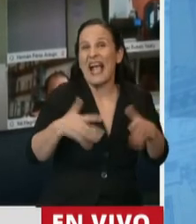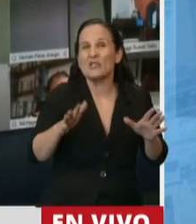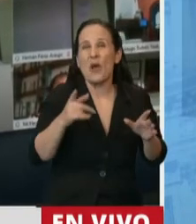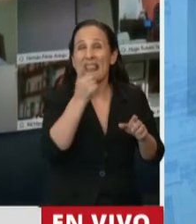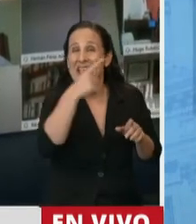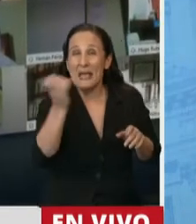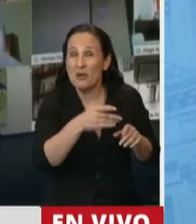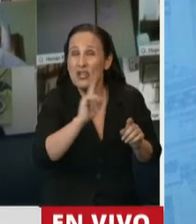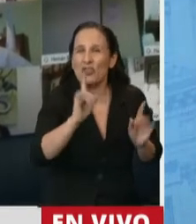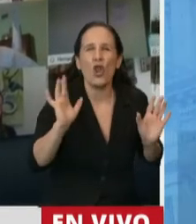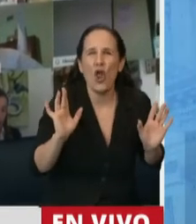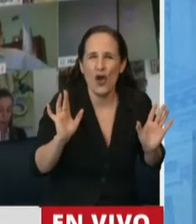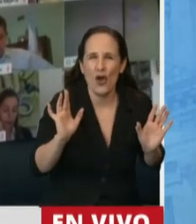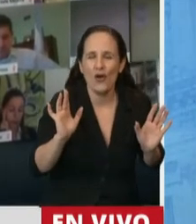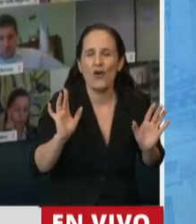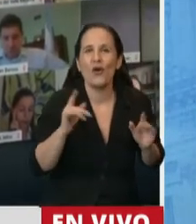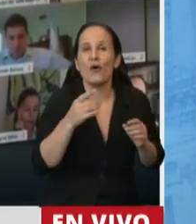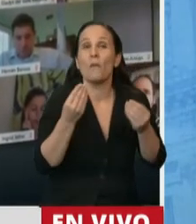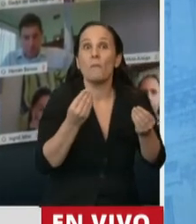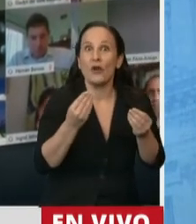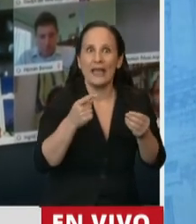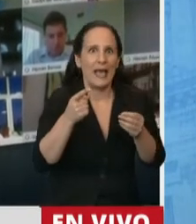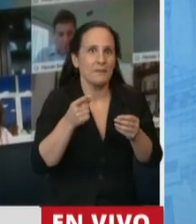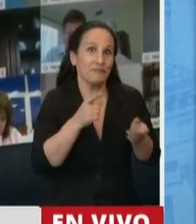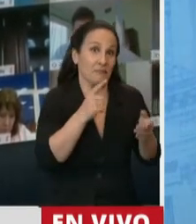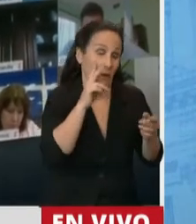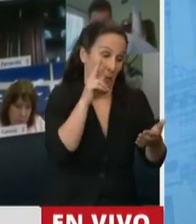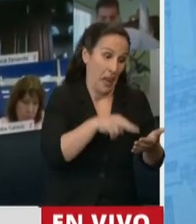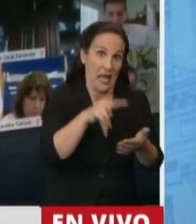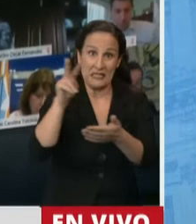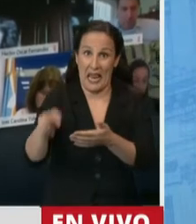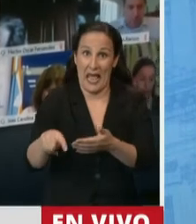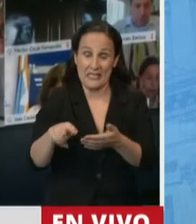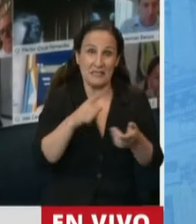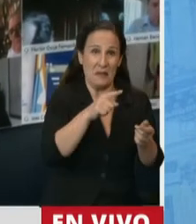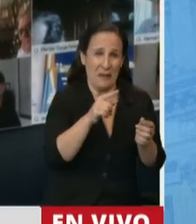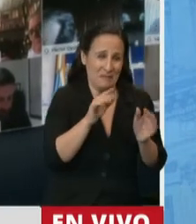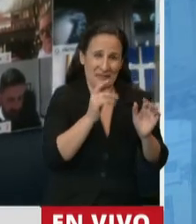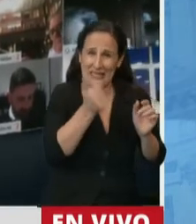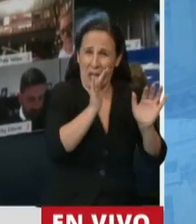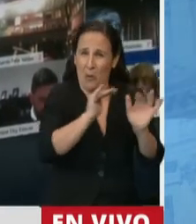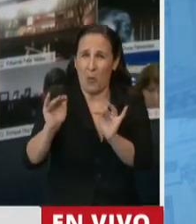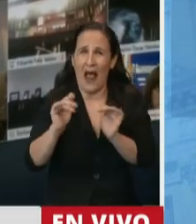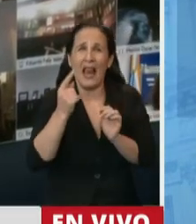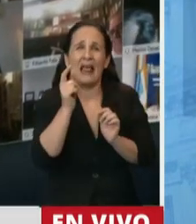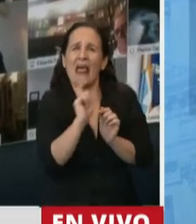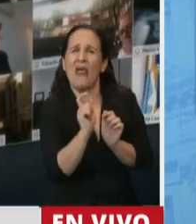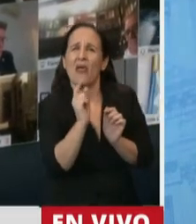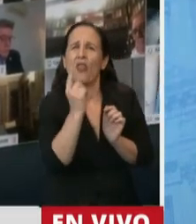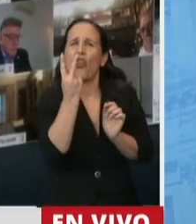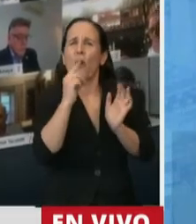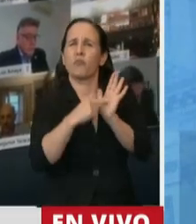unanimidad porque el dictamen de minoría es igual al de mayoría solo con una diferencia de dos artículos. Es bueno